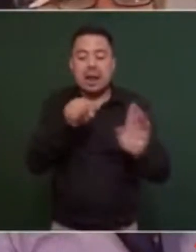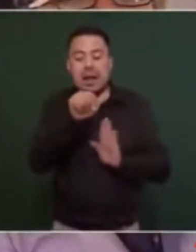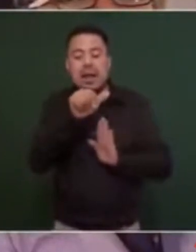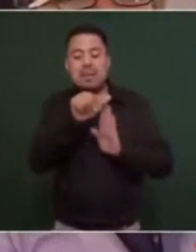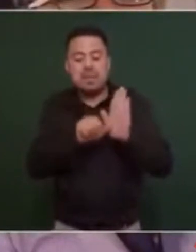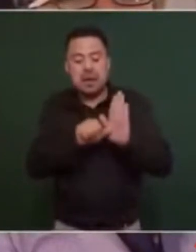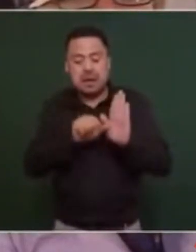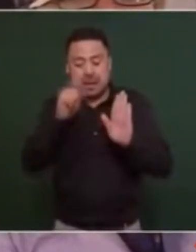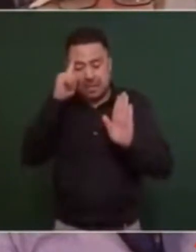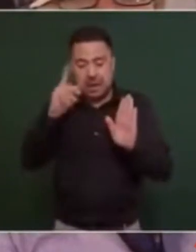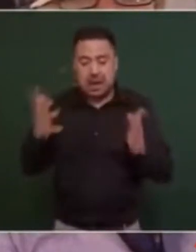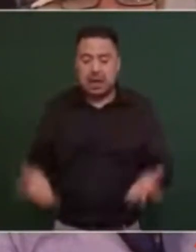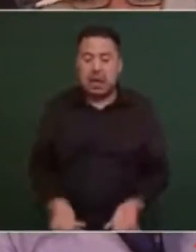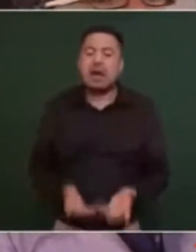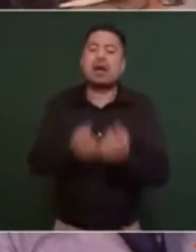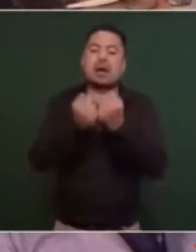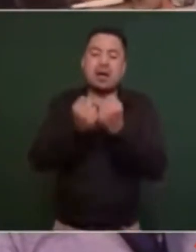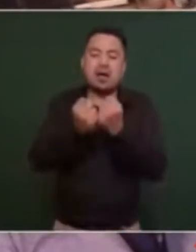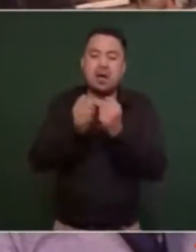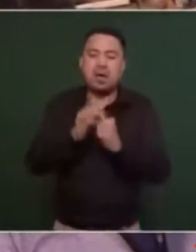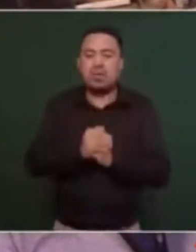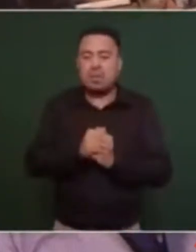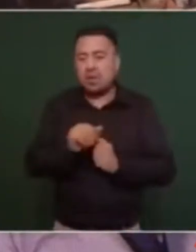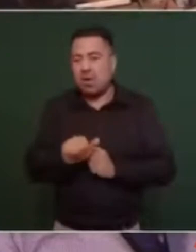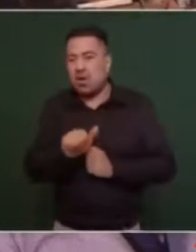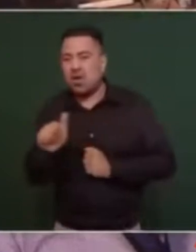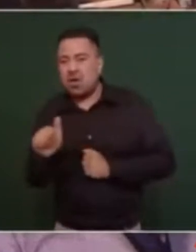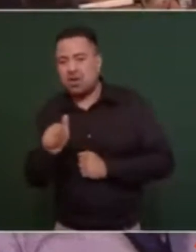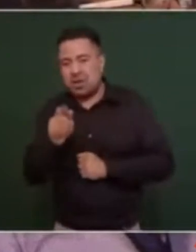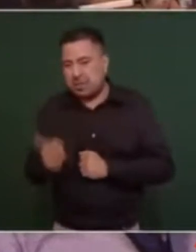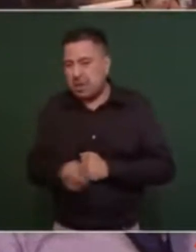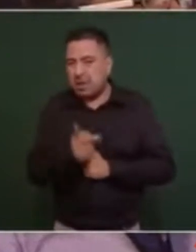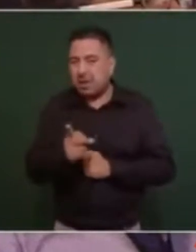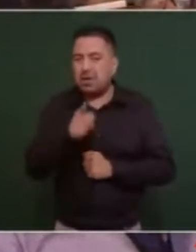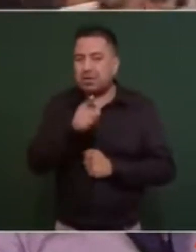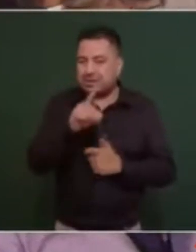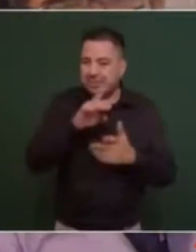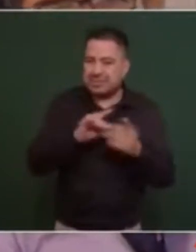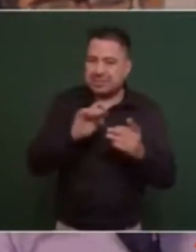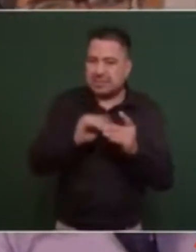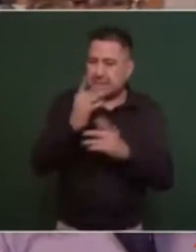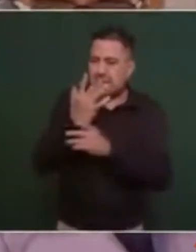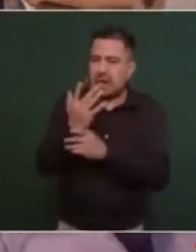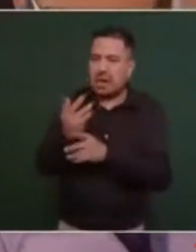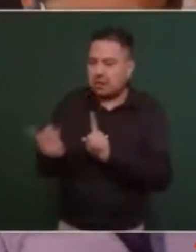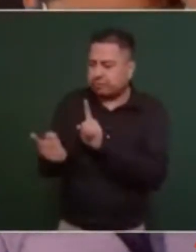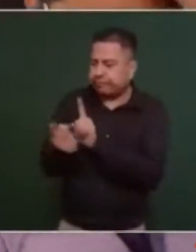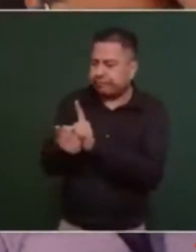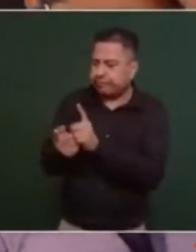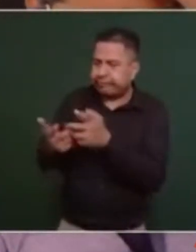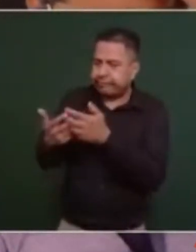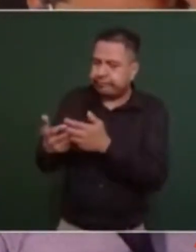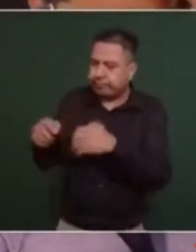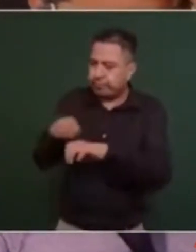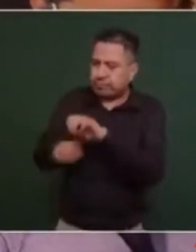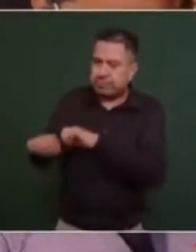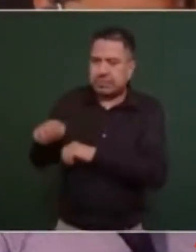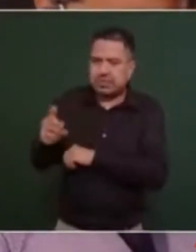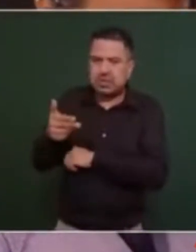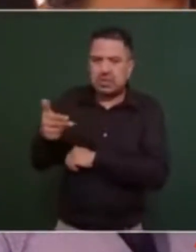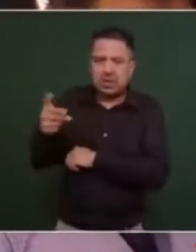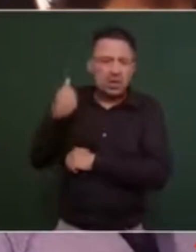para la recuperación otra señalaba usted que pues ya había hablado con los empresarios hoteleros aquí en el puerto de